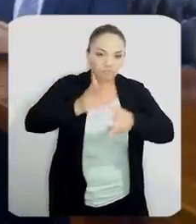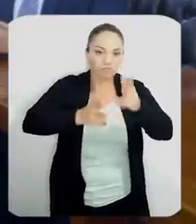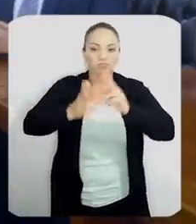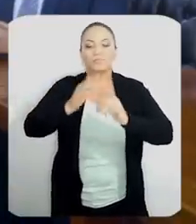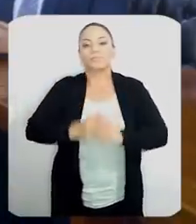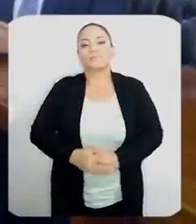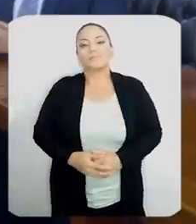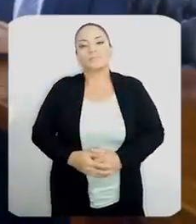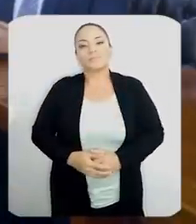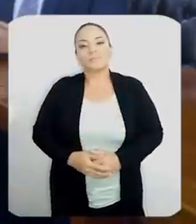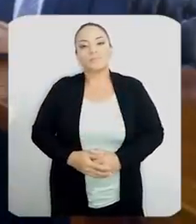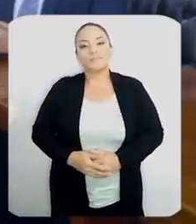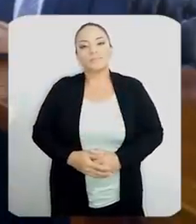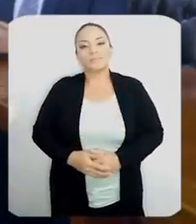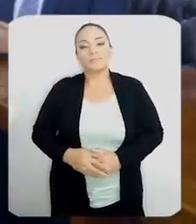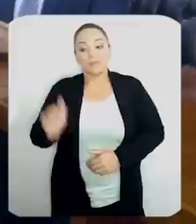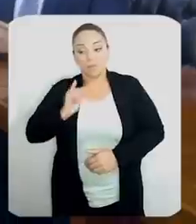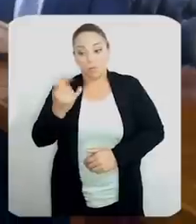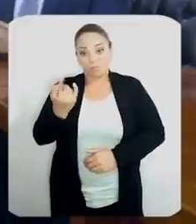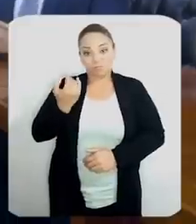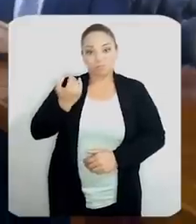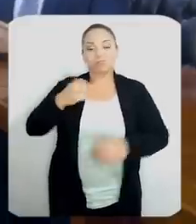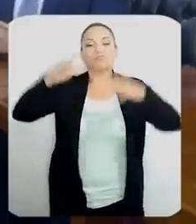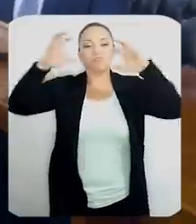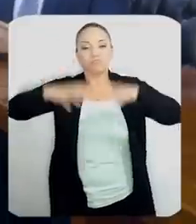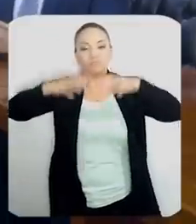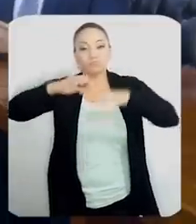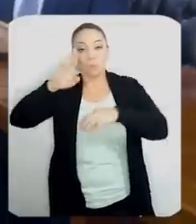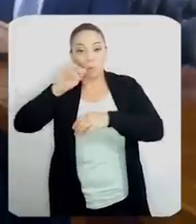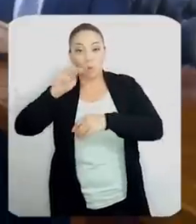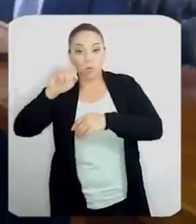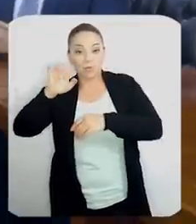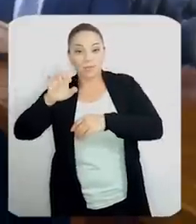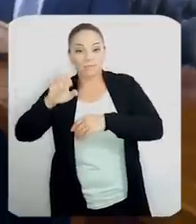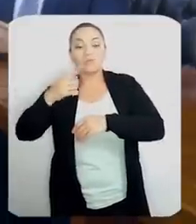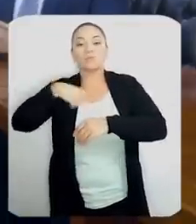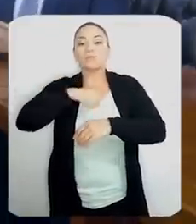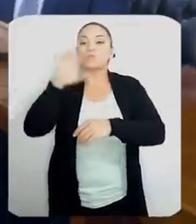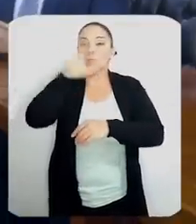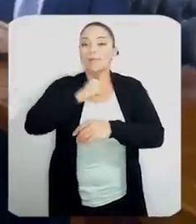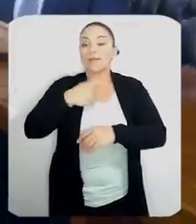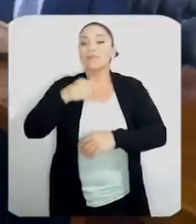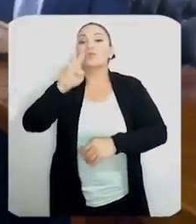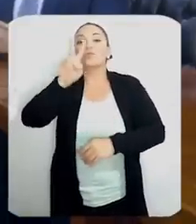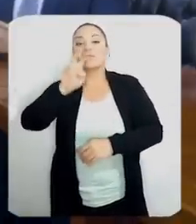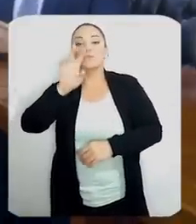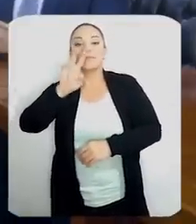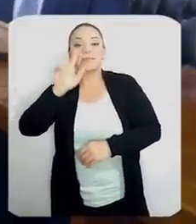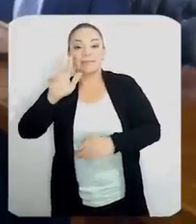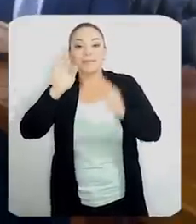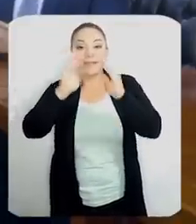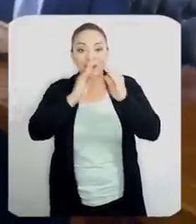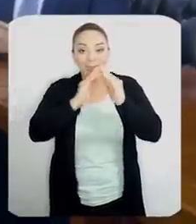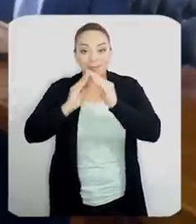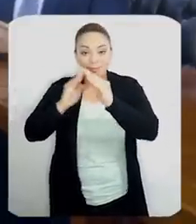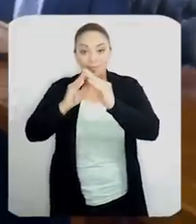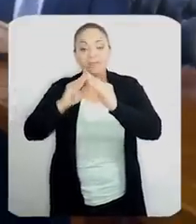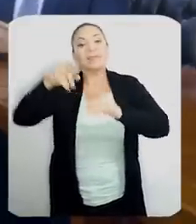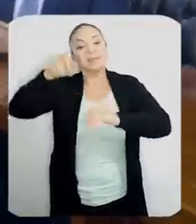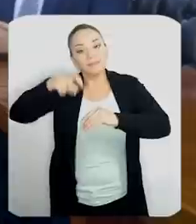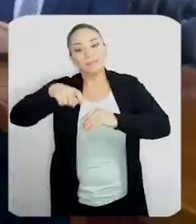pudimos medir que hay 276 casas de habitación que merecen